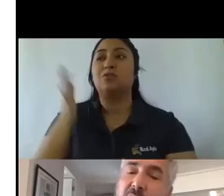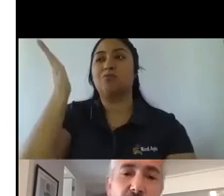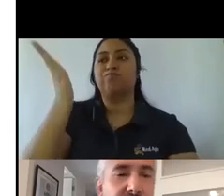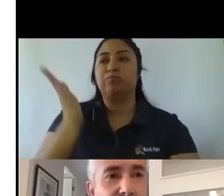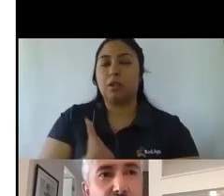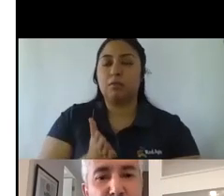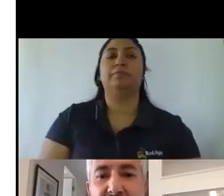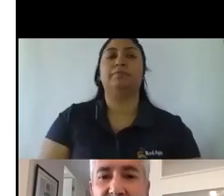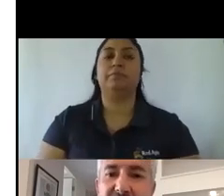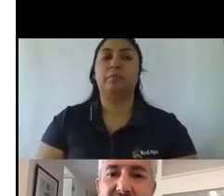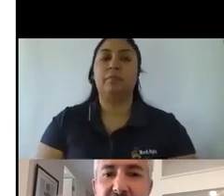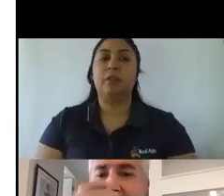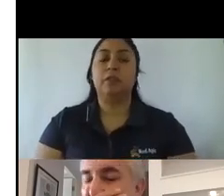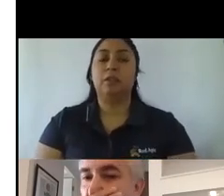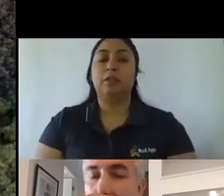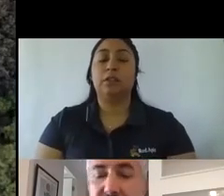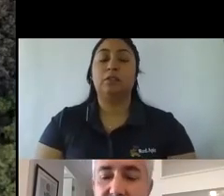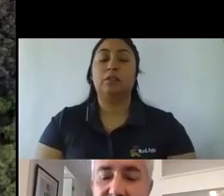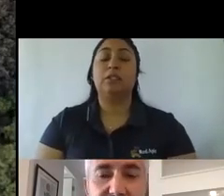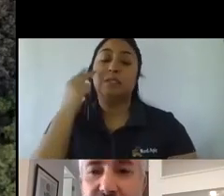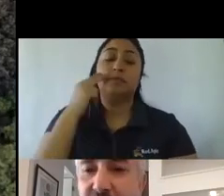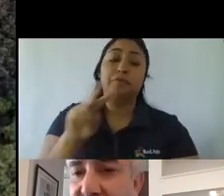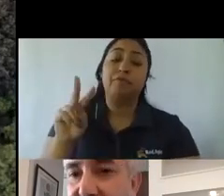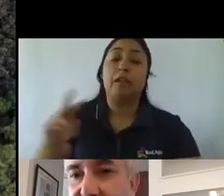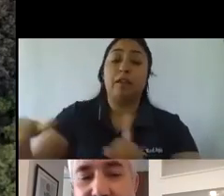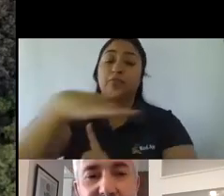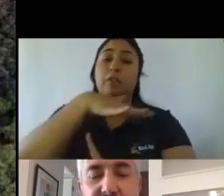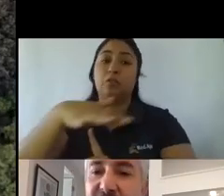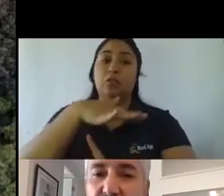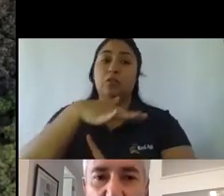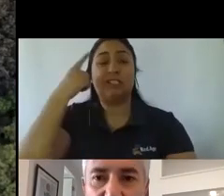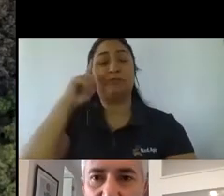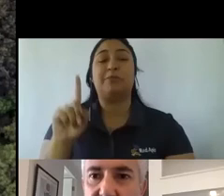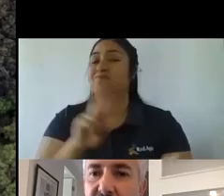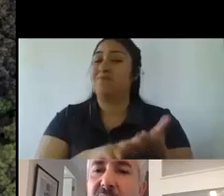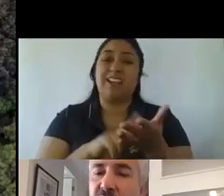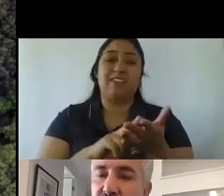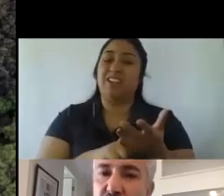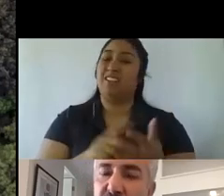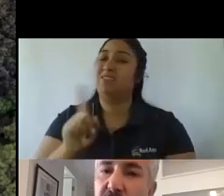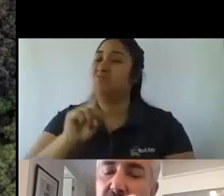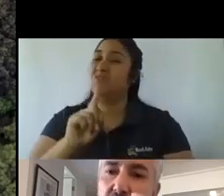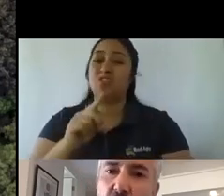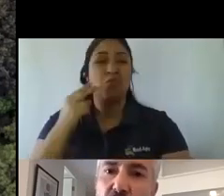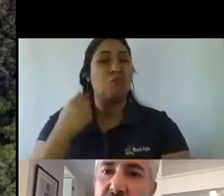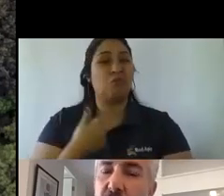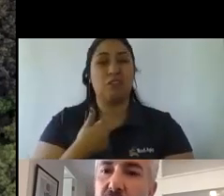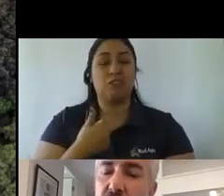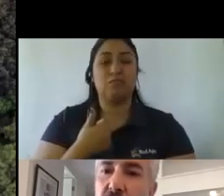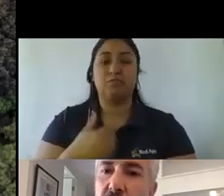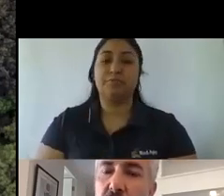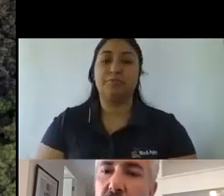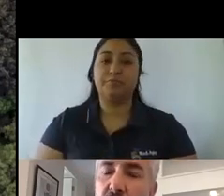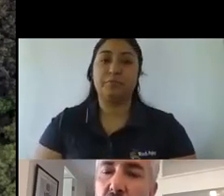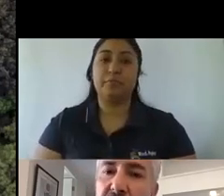chuta, uno mira la cancha y dice, la cancha no se ve súper bien, no se ve súper bien, sobre todo considerando que a